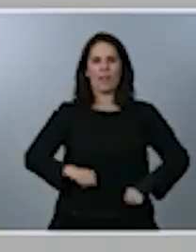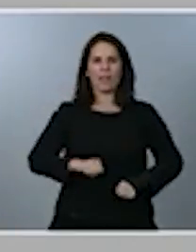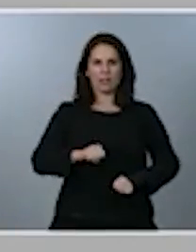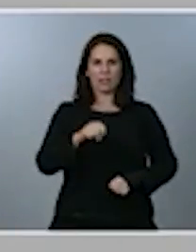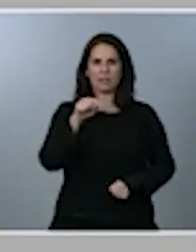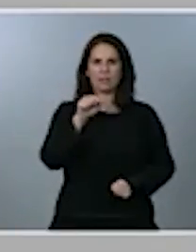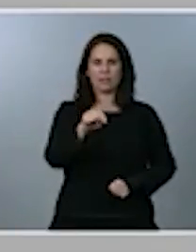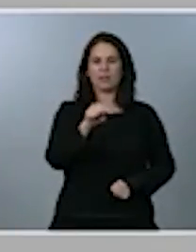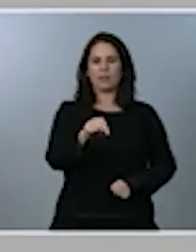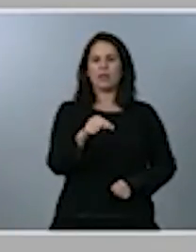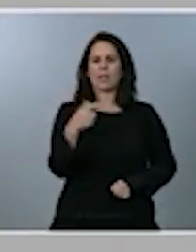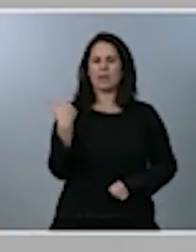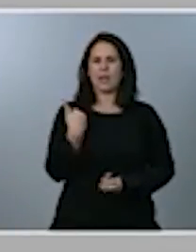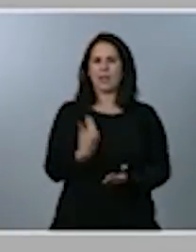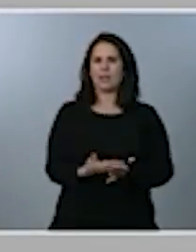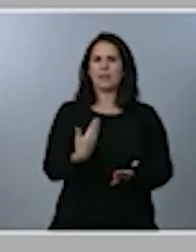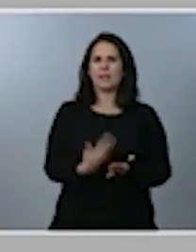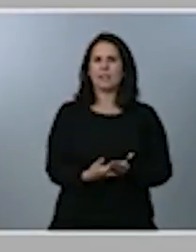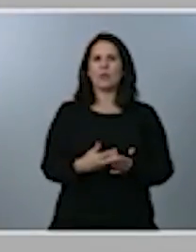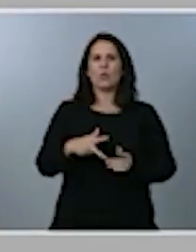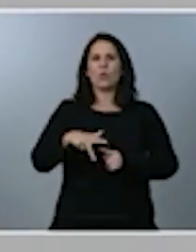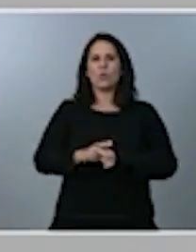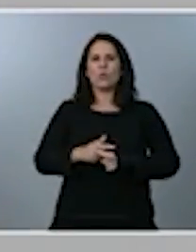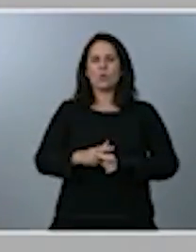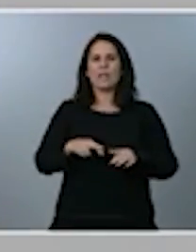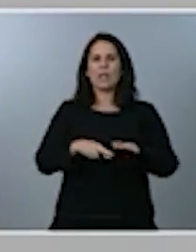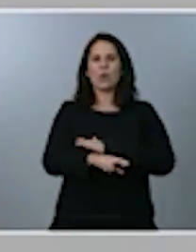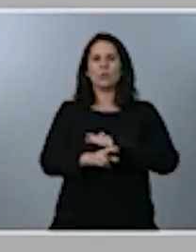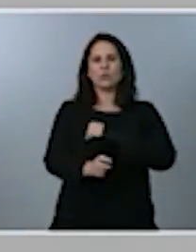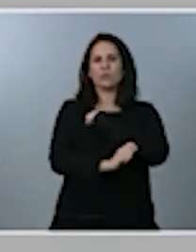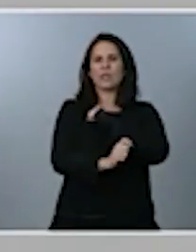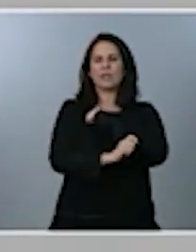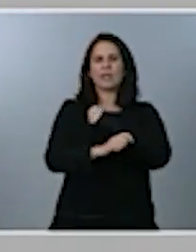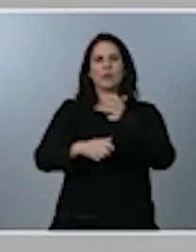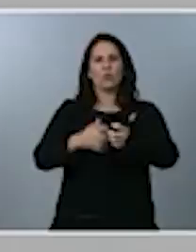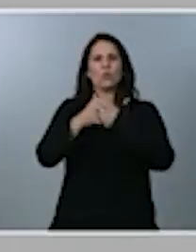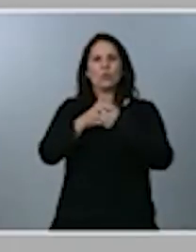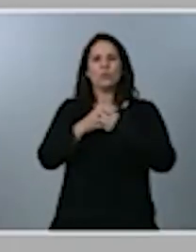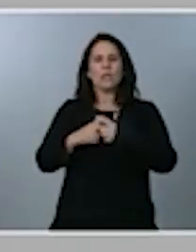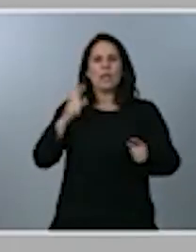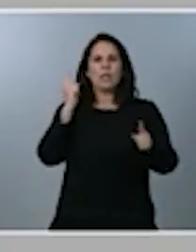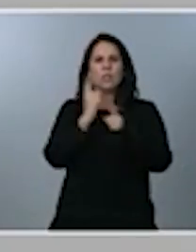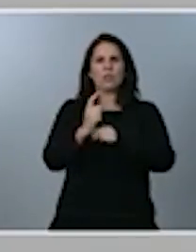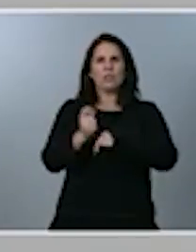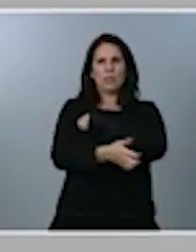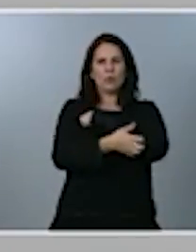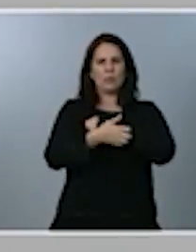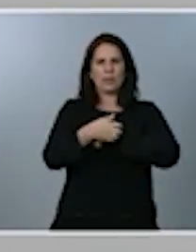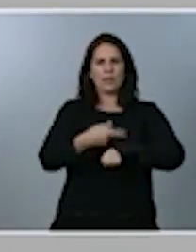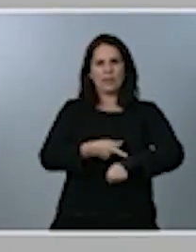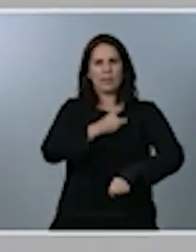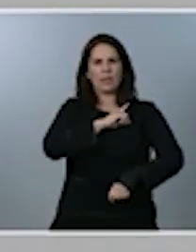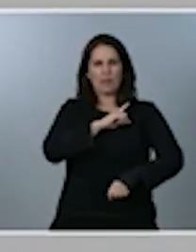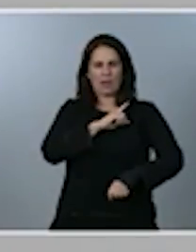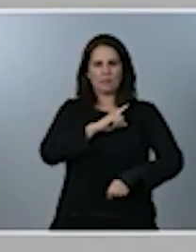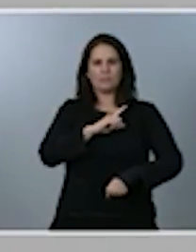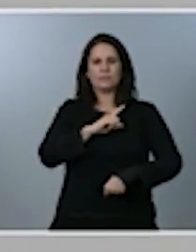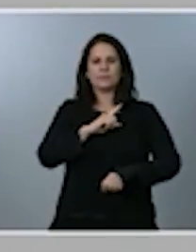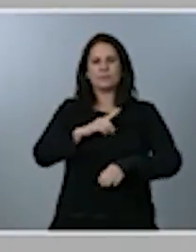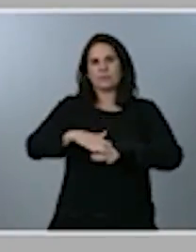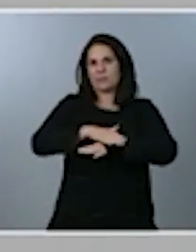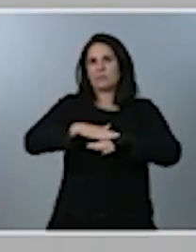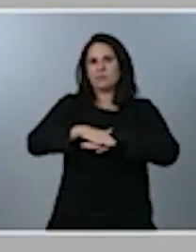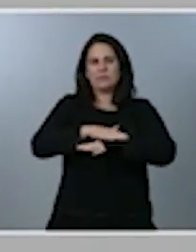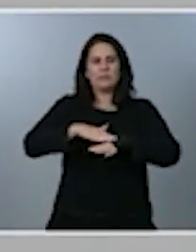realmente como un arma estratégica en la lucha contra la pobreza severa, contra la pobreza estructural y que, seguro, nos va a